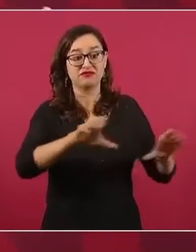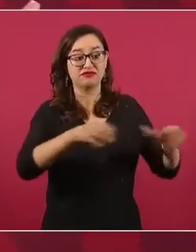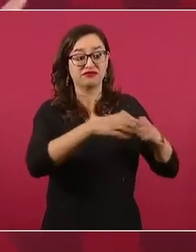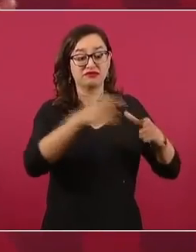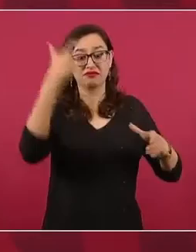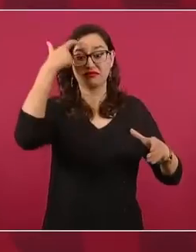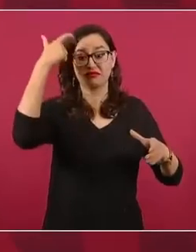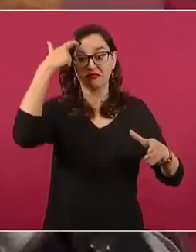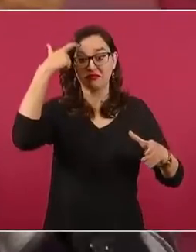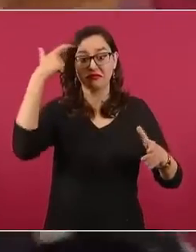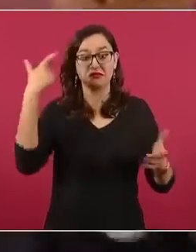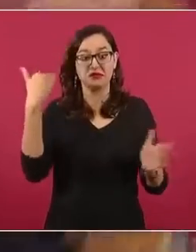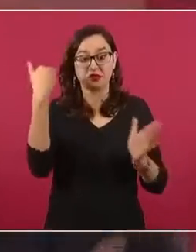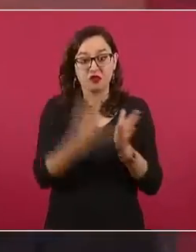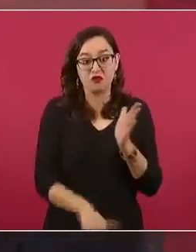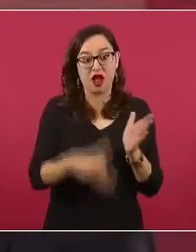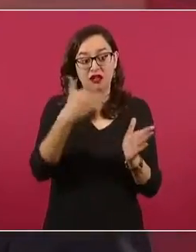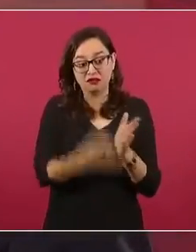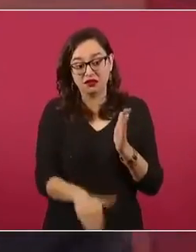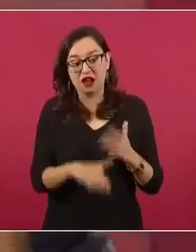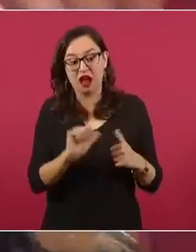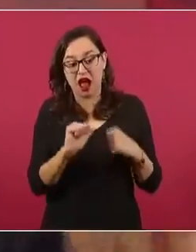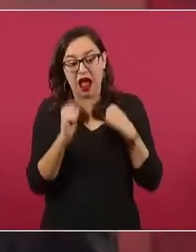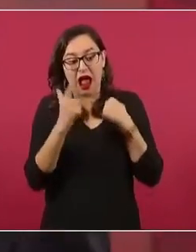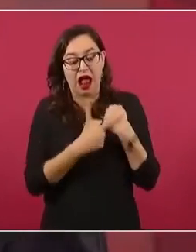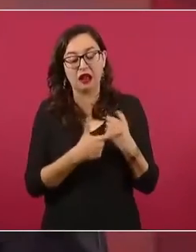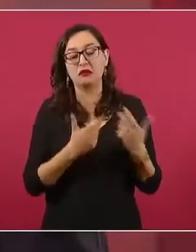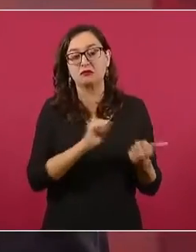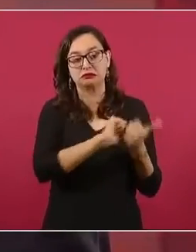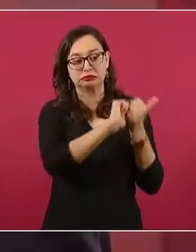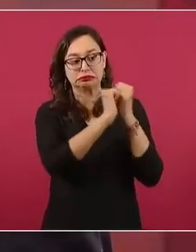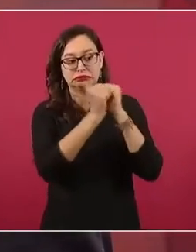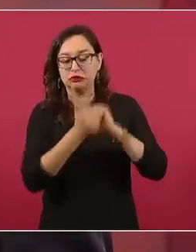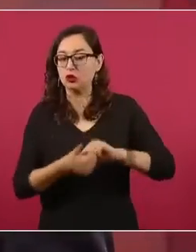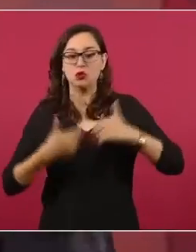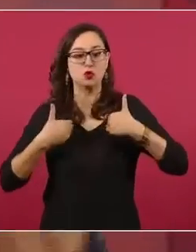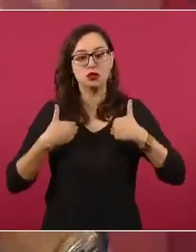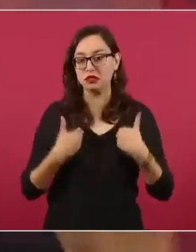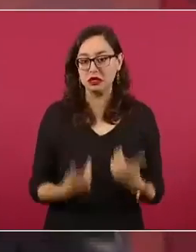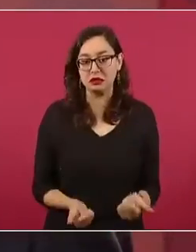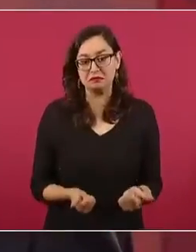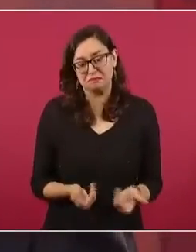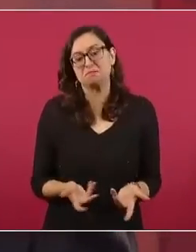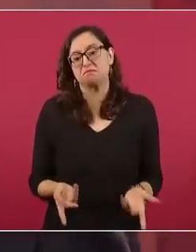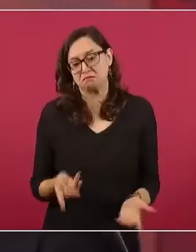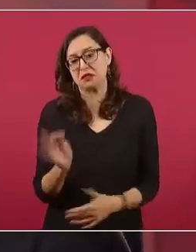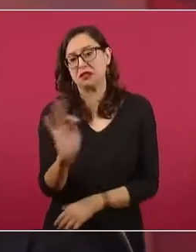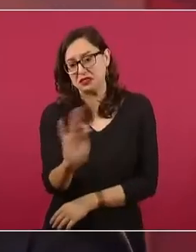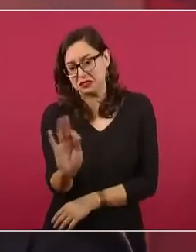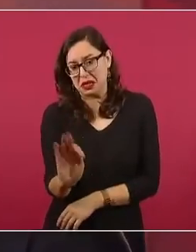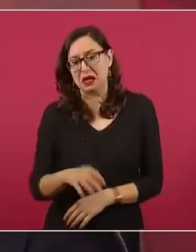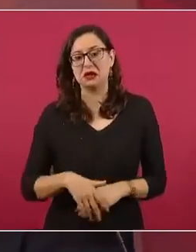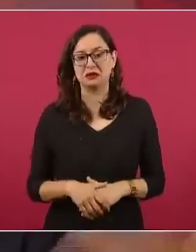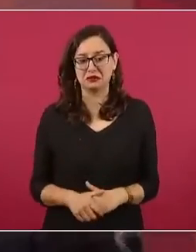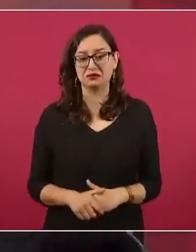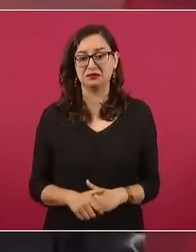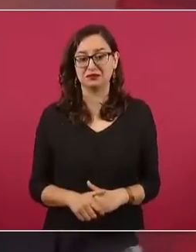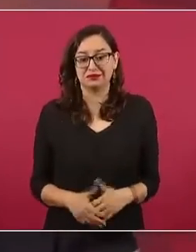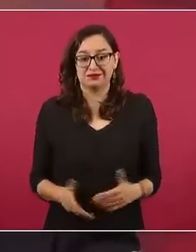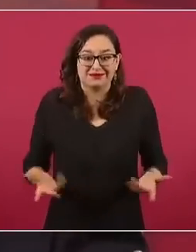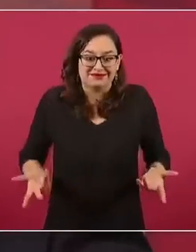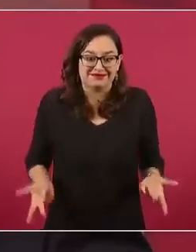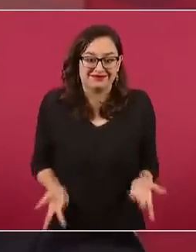son procesos que llevan tiempo. Imagínense cuánto tiempo de